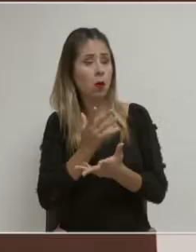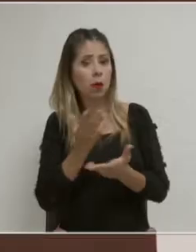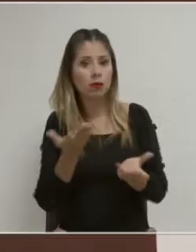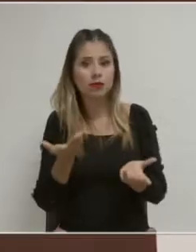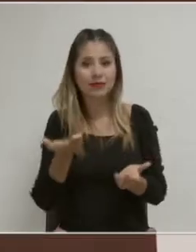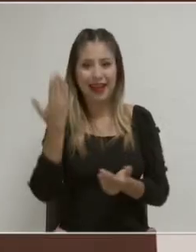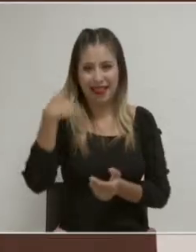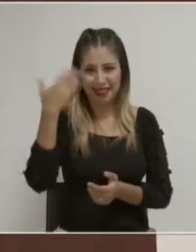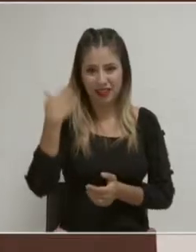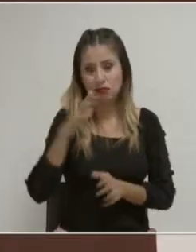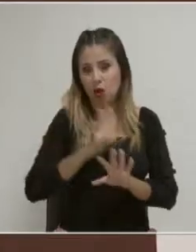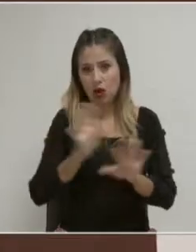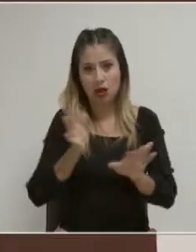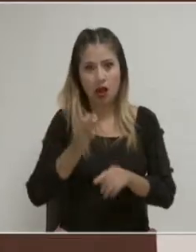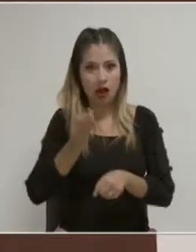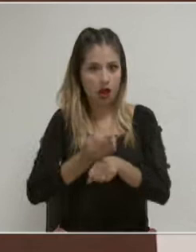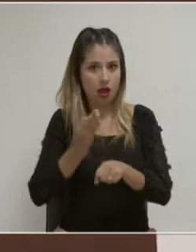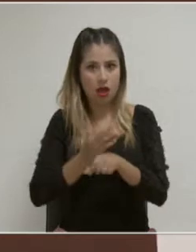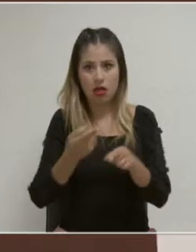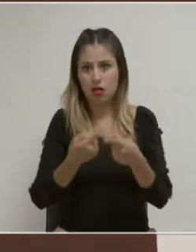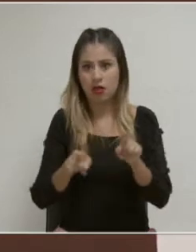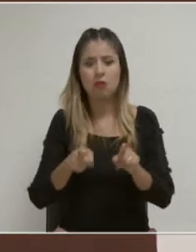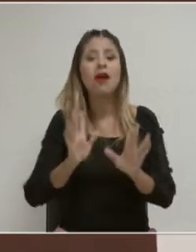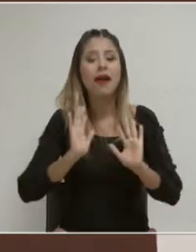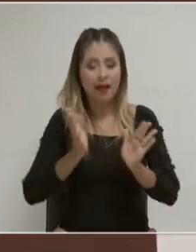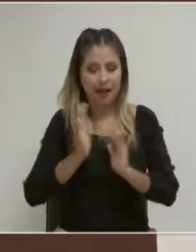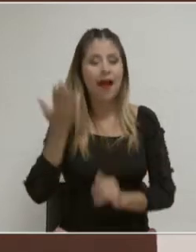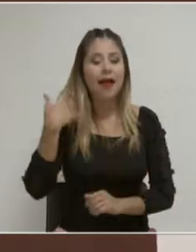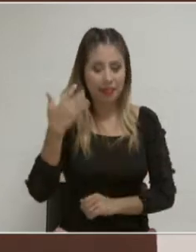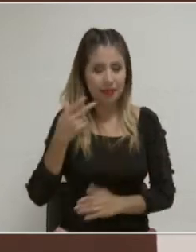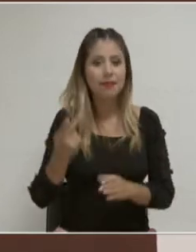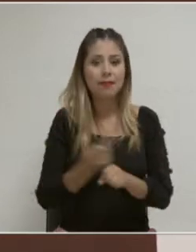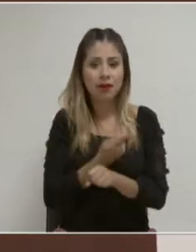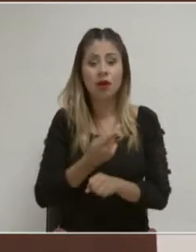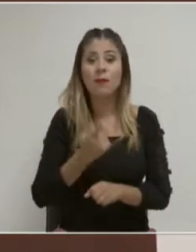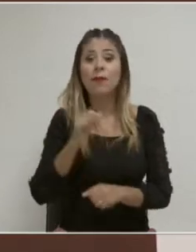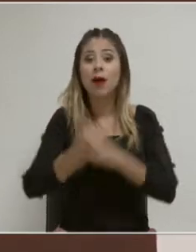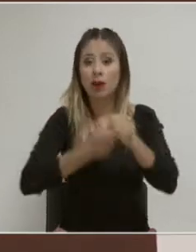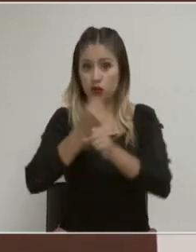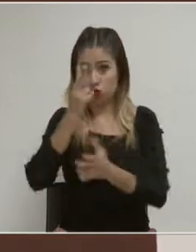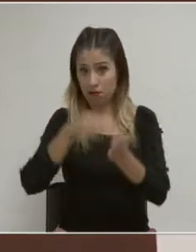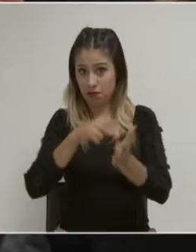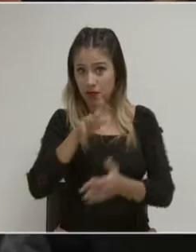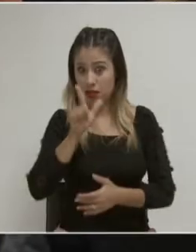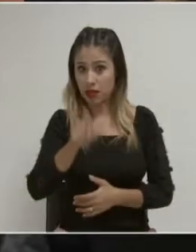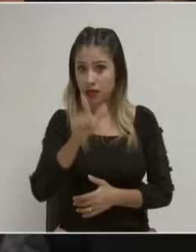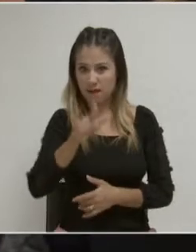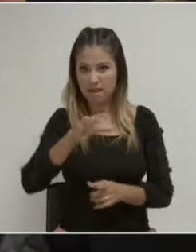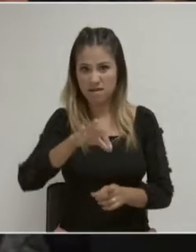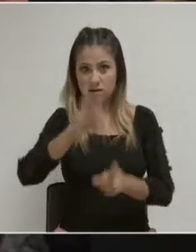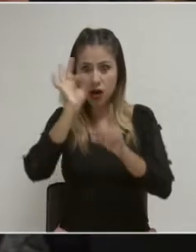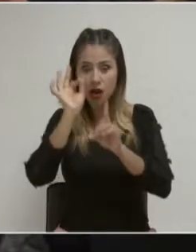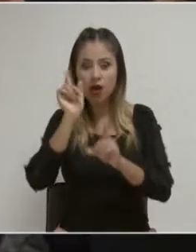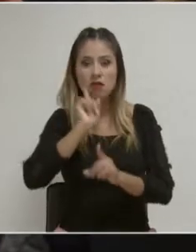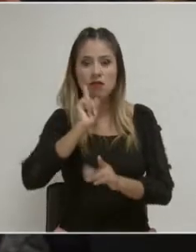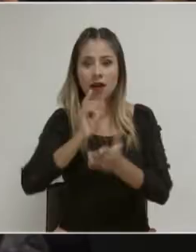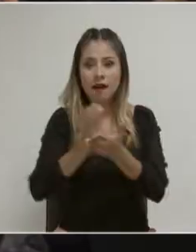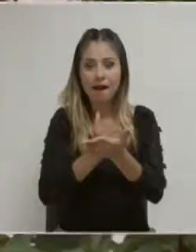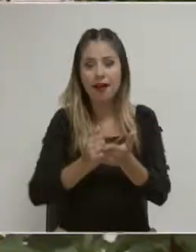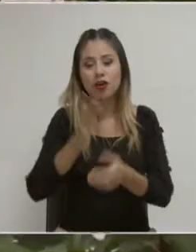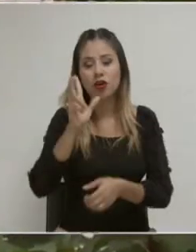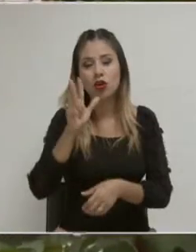Sí, sin duda. De hecho, cuando se hizo la armonización aquí en Jalisco en el año 2017, para la elección 2018,